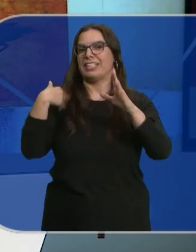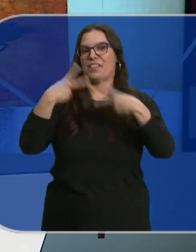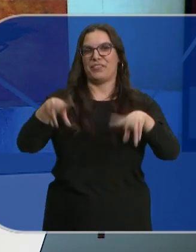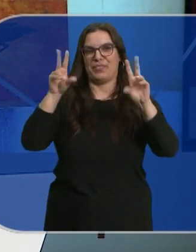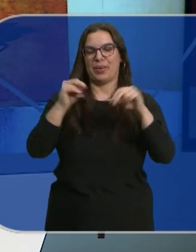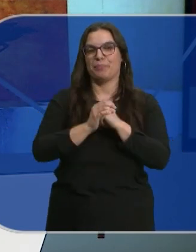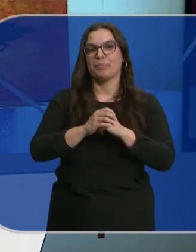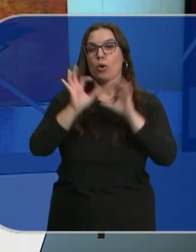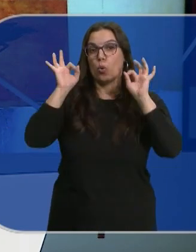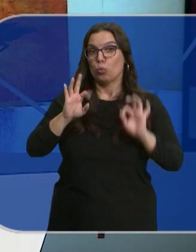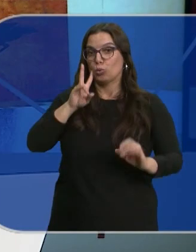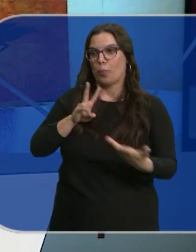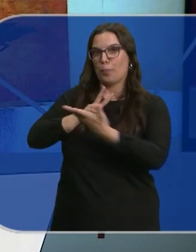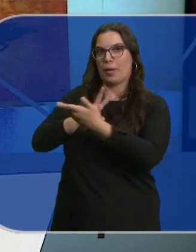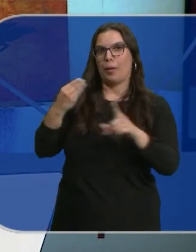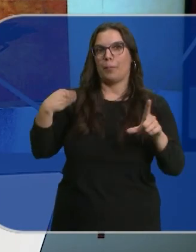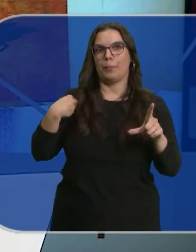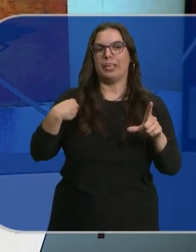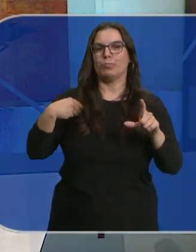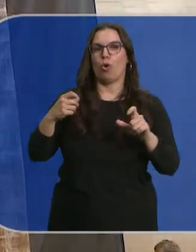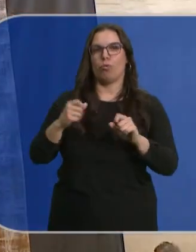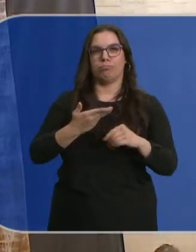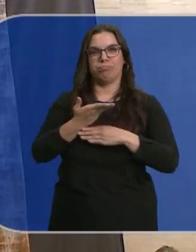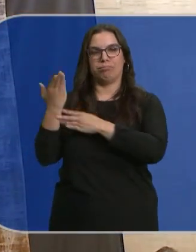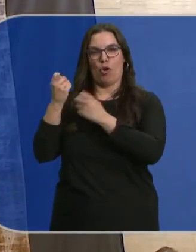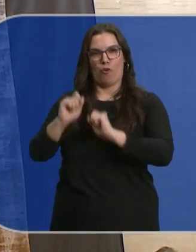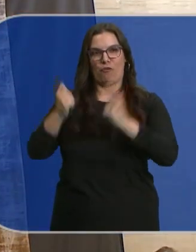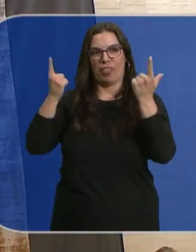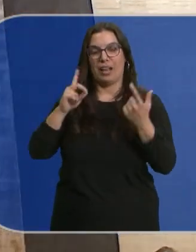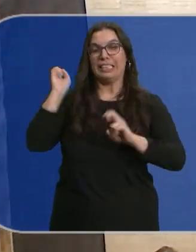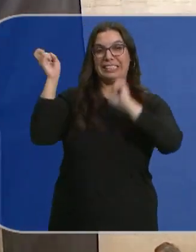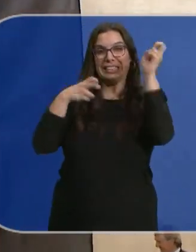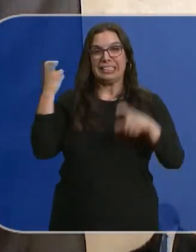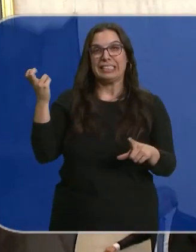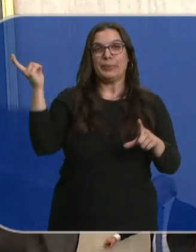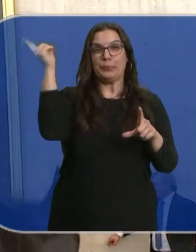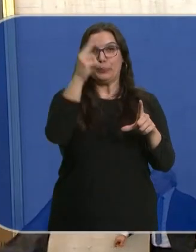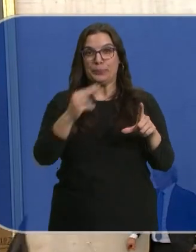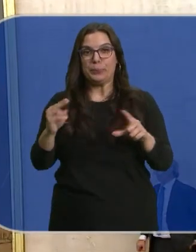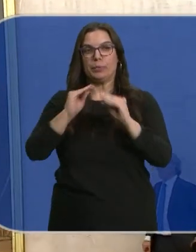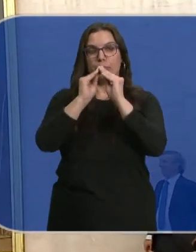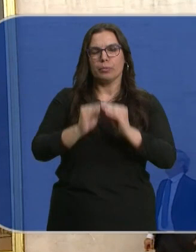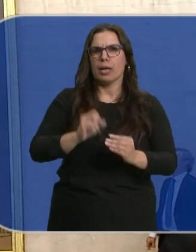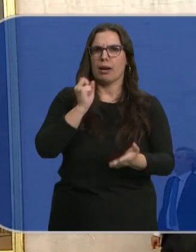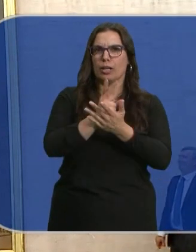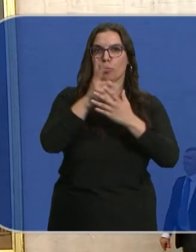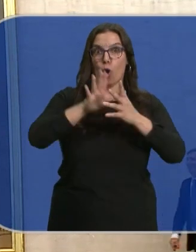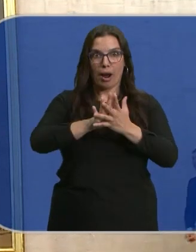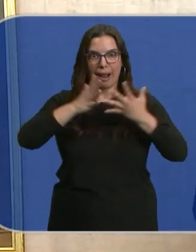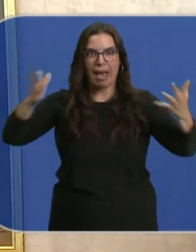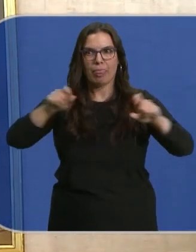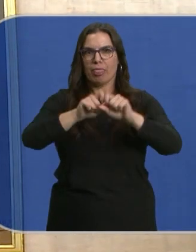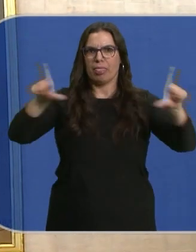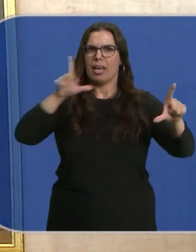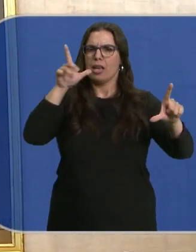terminado. Este era el momento, lo van a ver, de su puesta de largo. Su restauración ha supuesto un importante reto por su dimensión y